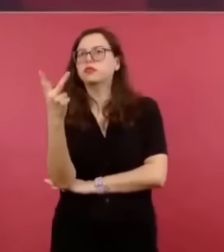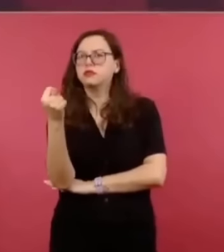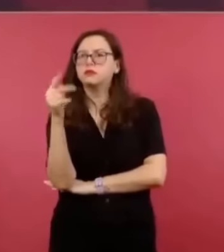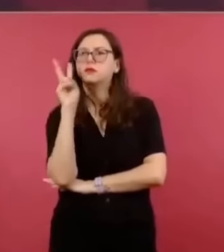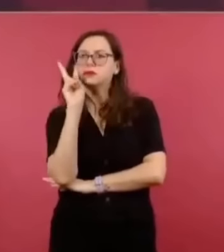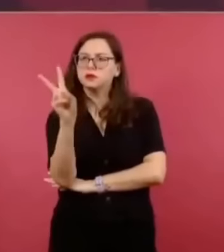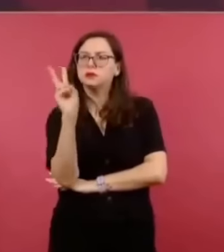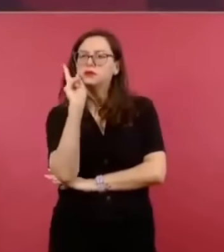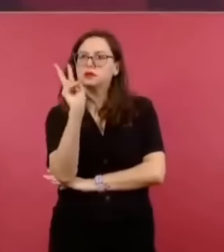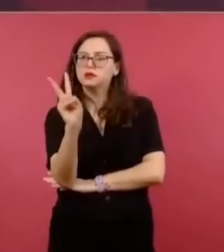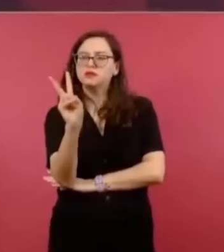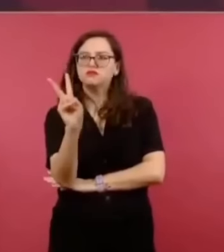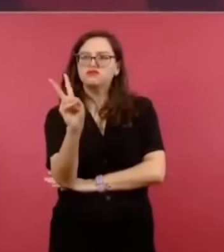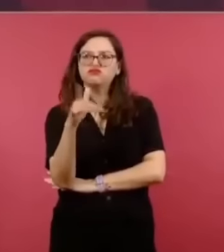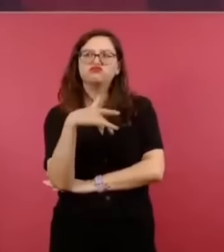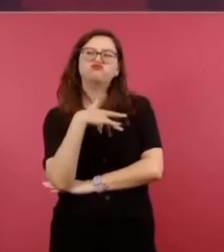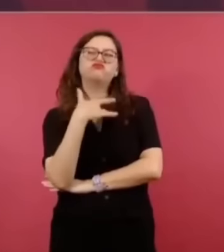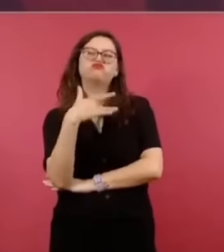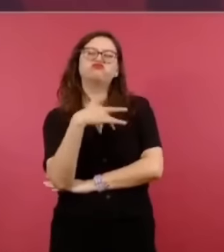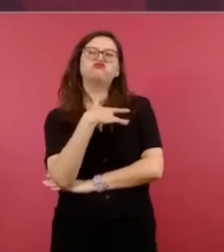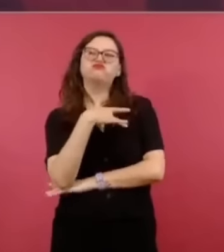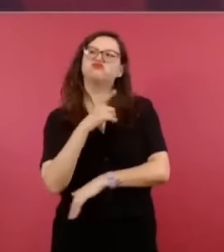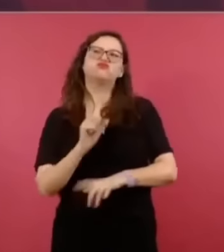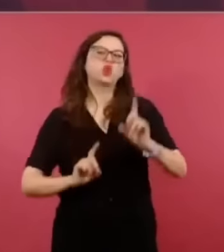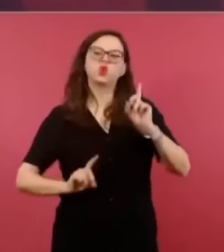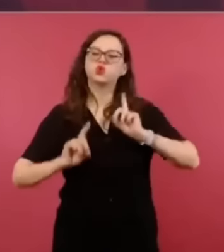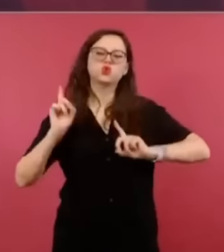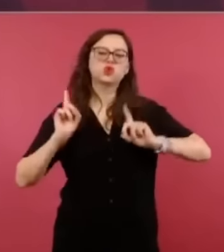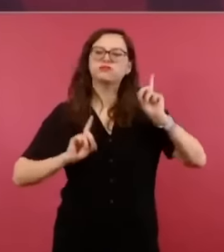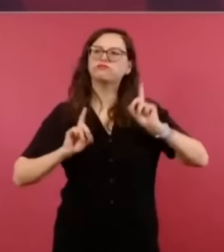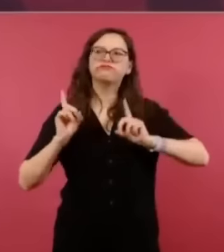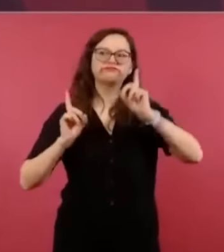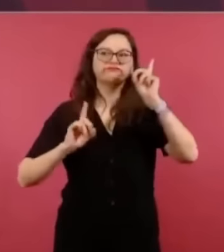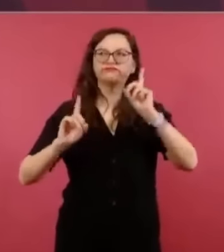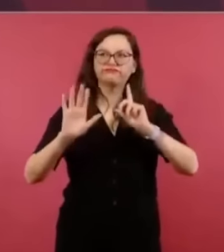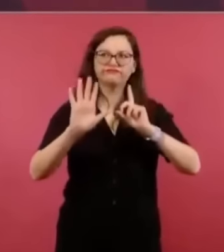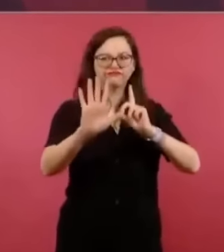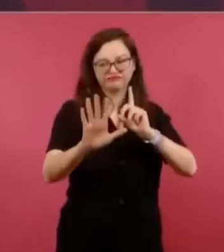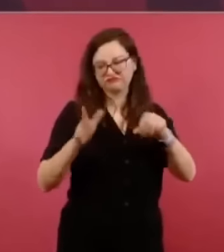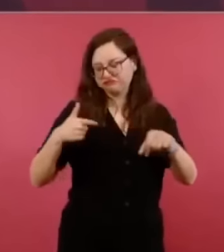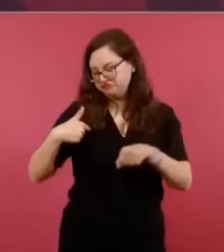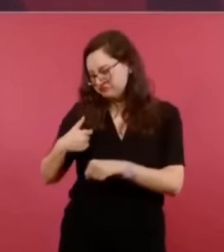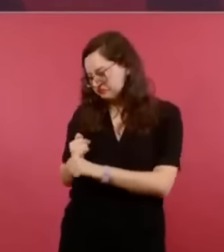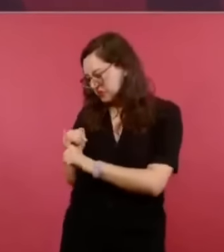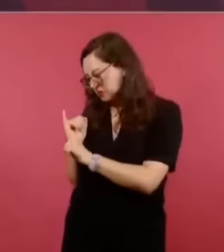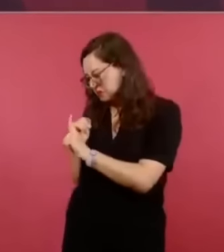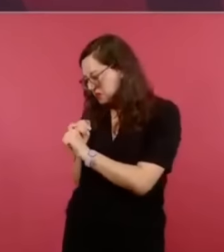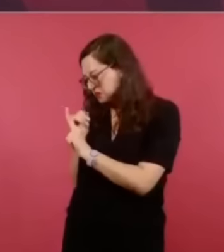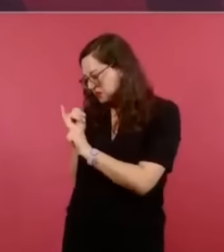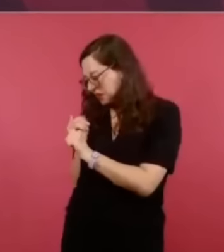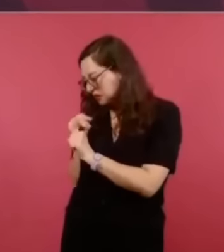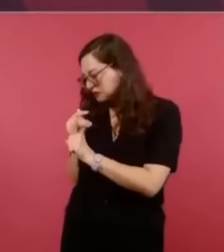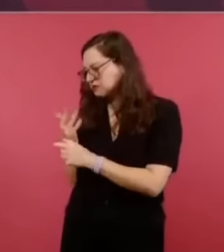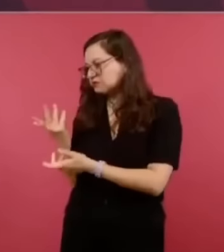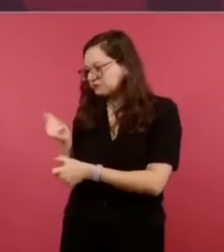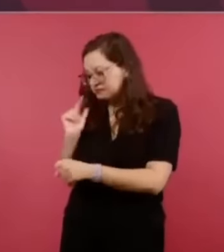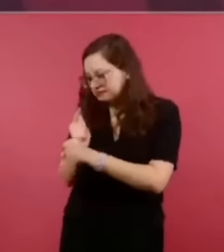ciegas, a cualquier comentarista, a cualquier periodista famoso,